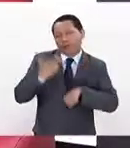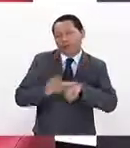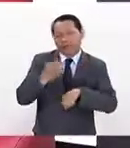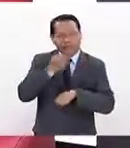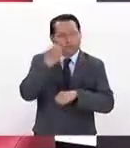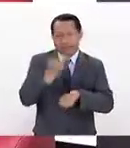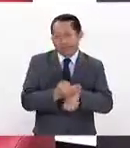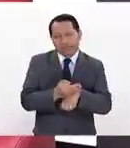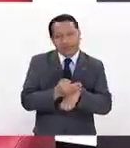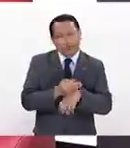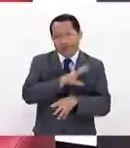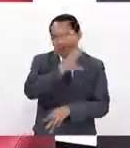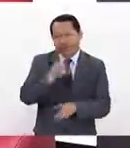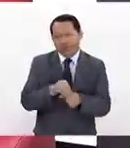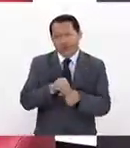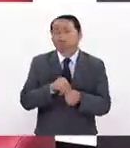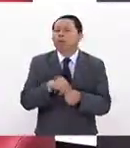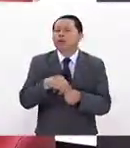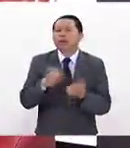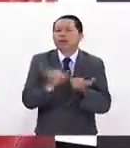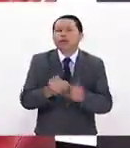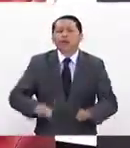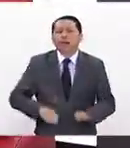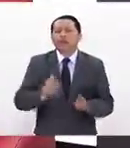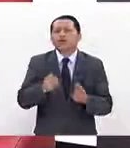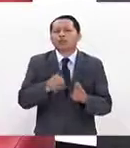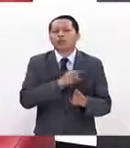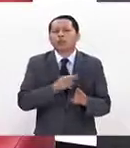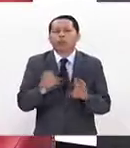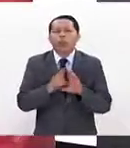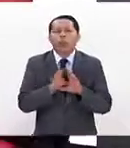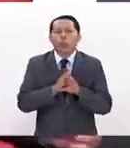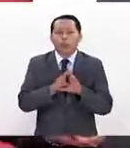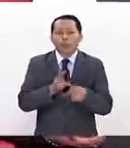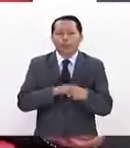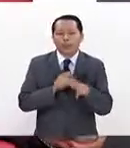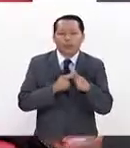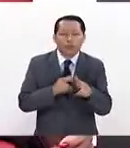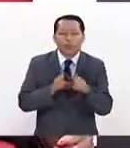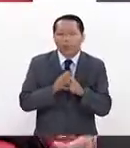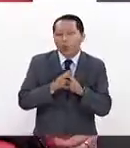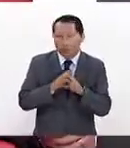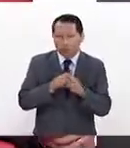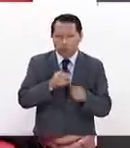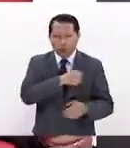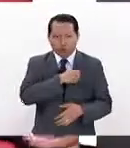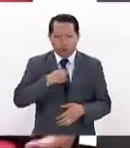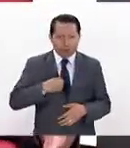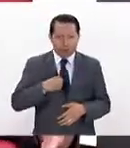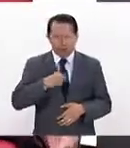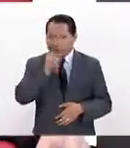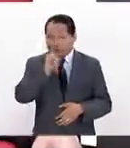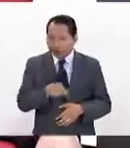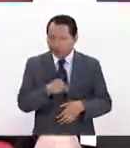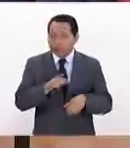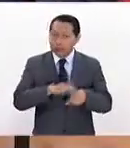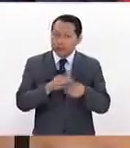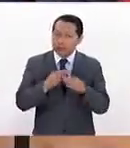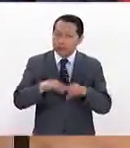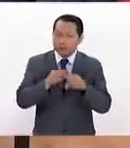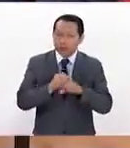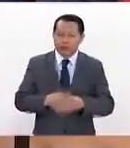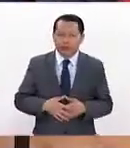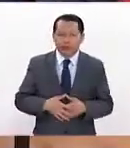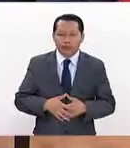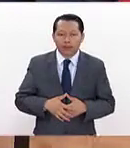te da una característica que te hace ser autogestionable y con un nivel de compromiso que verdaderamente llama la atención, ¿no?